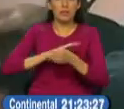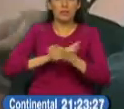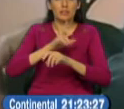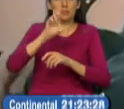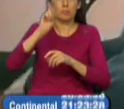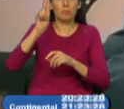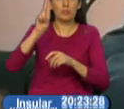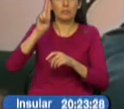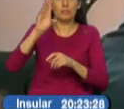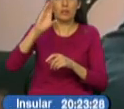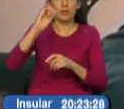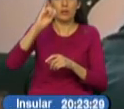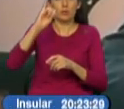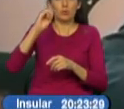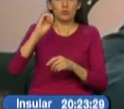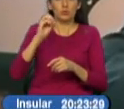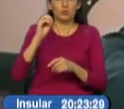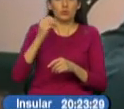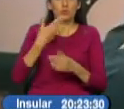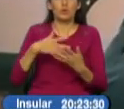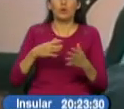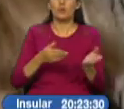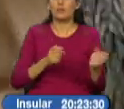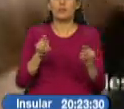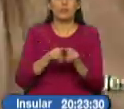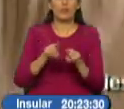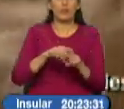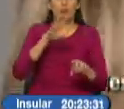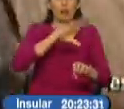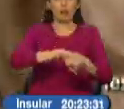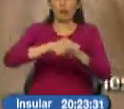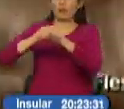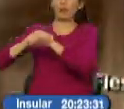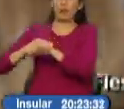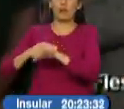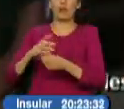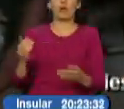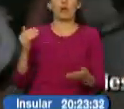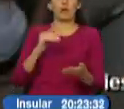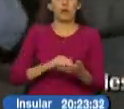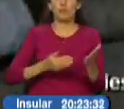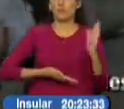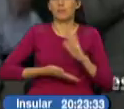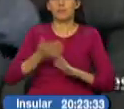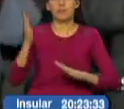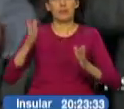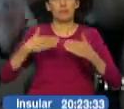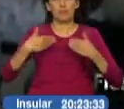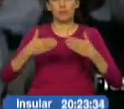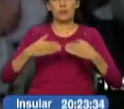Gutiérrez todo lo actuado por la denominada Pichicorte se invalidó y Abdalá Bucarán Ortiz retornó a su exilio. Alec Llanos Ecuador TV